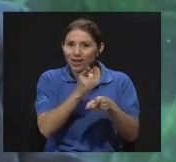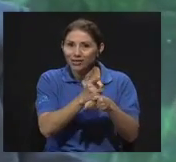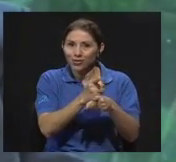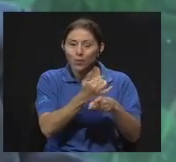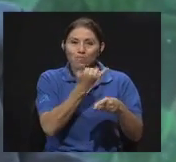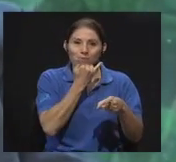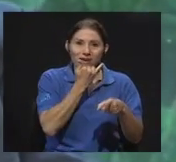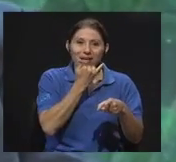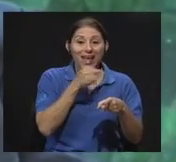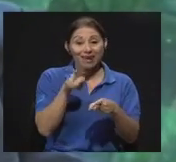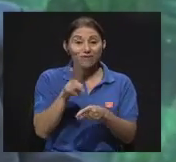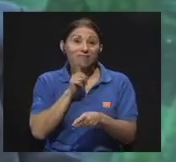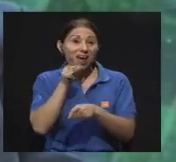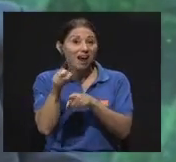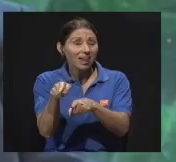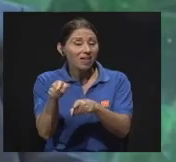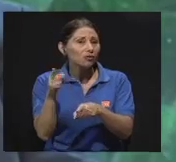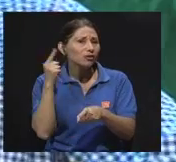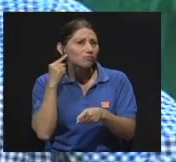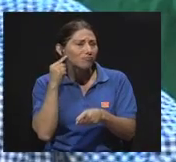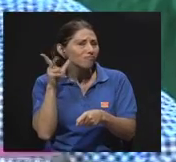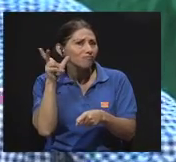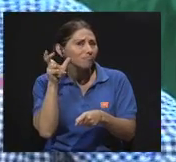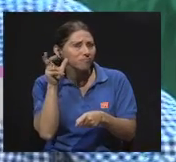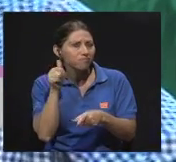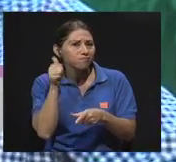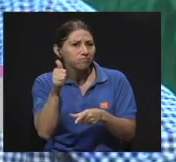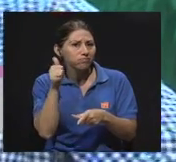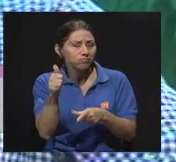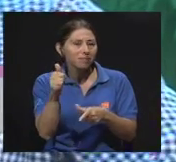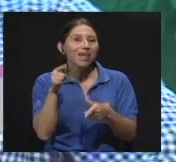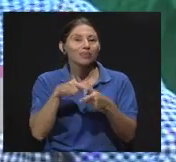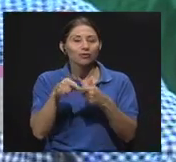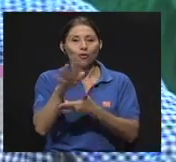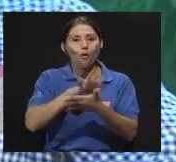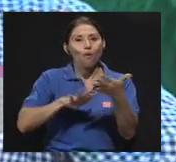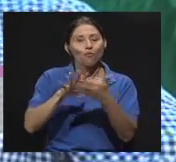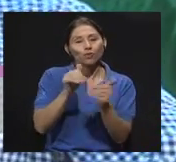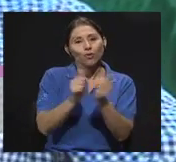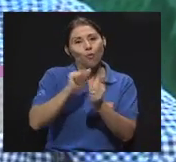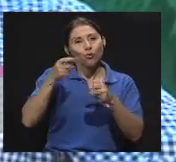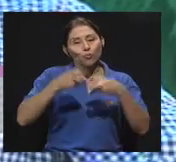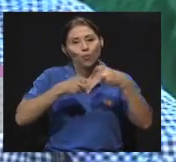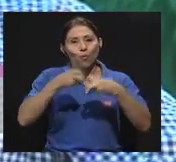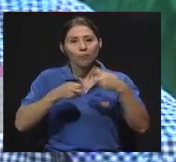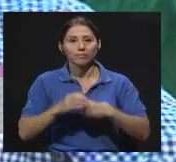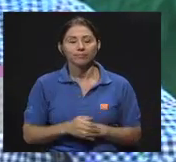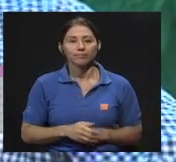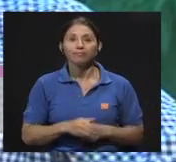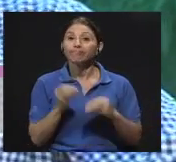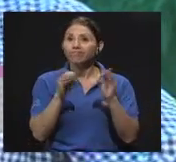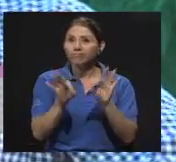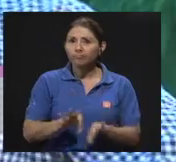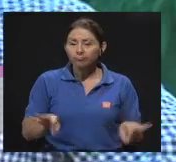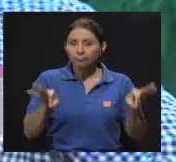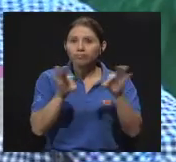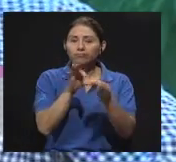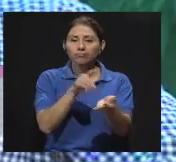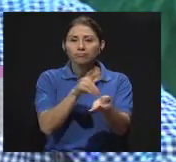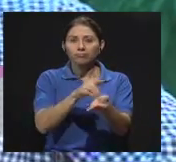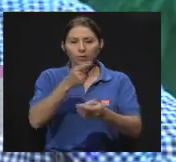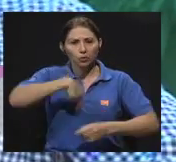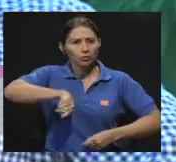pobre, que se confunde con otro problema. Claro doctor y bueno, usted lo menciona, que importante y es que siempre cuando hemos